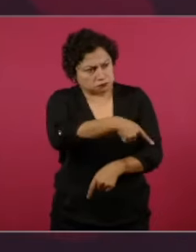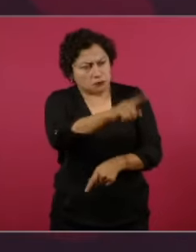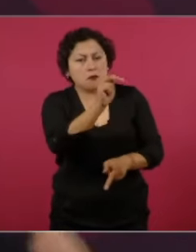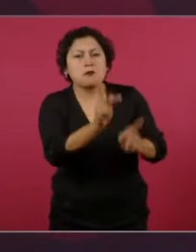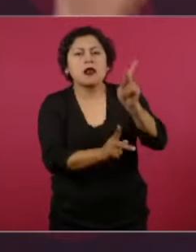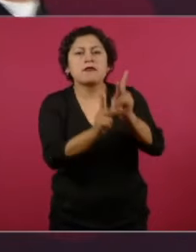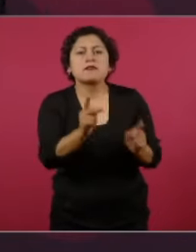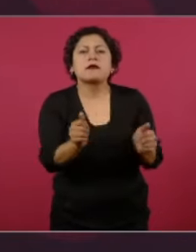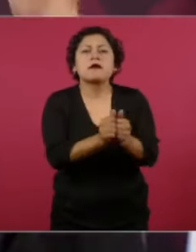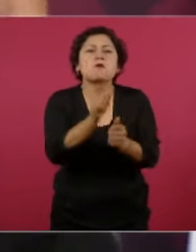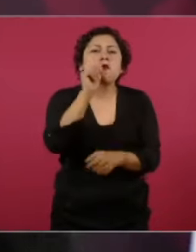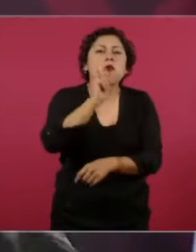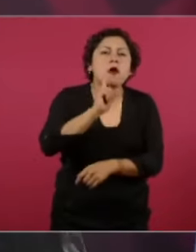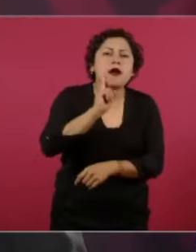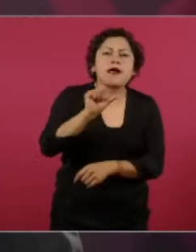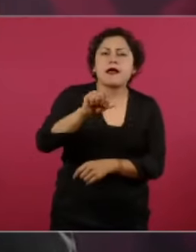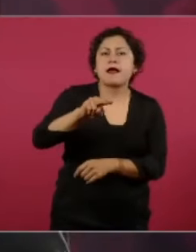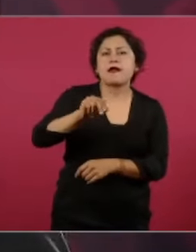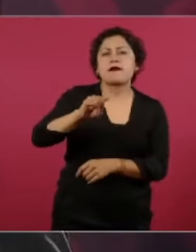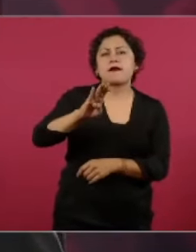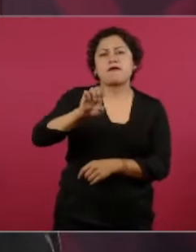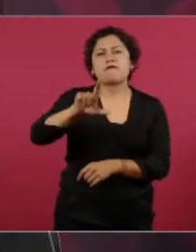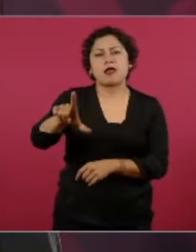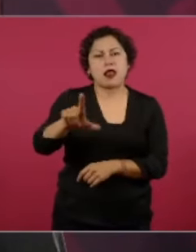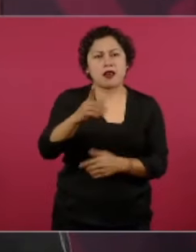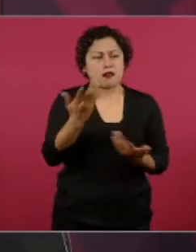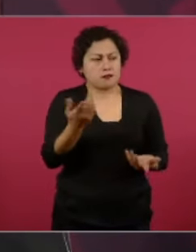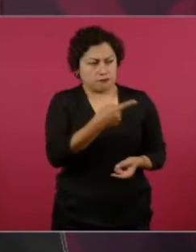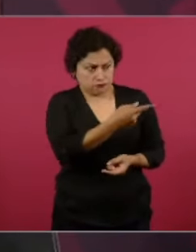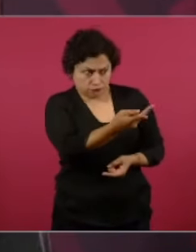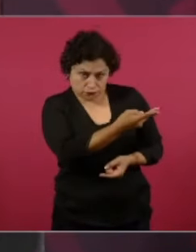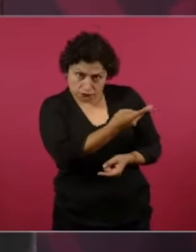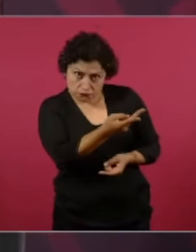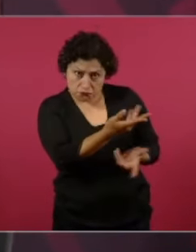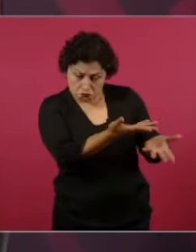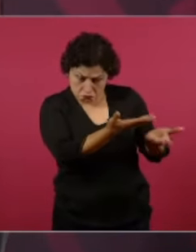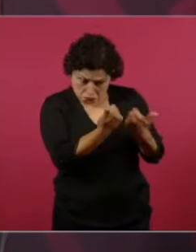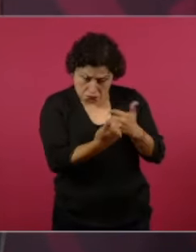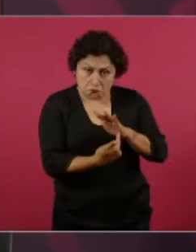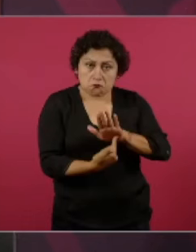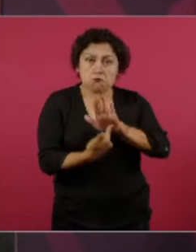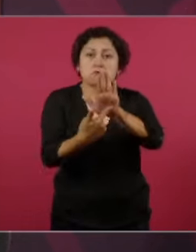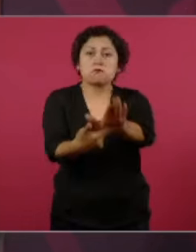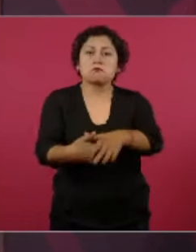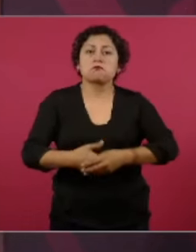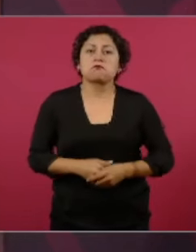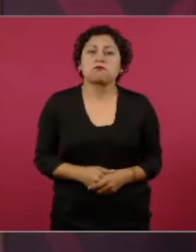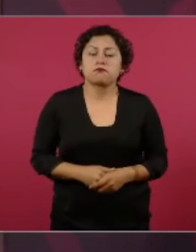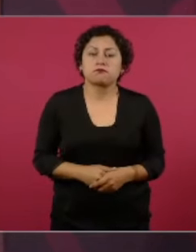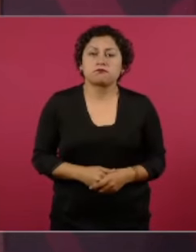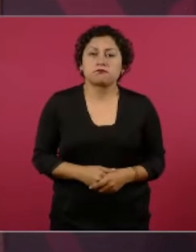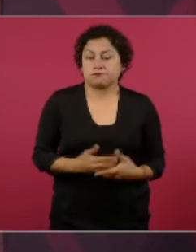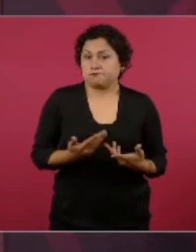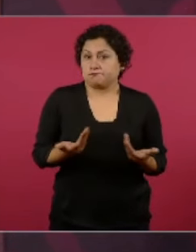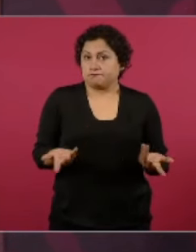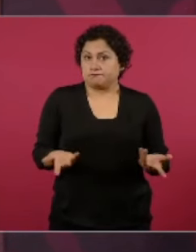Pero para que no falle,